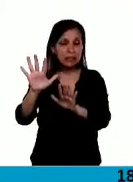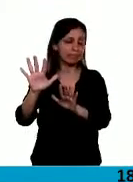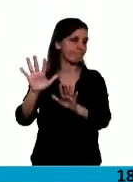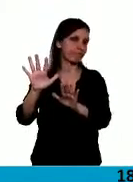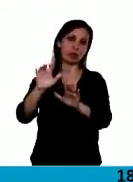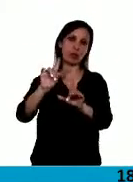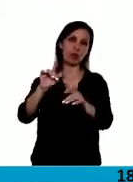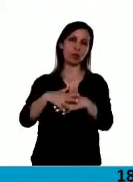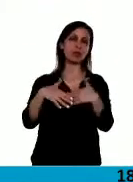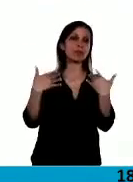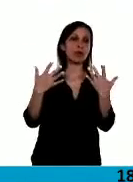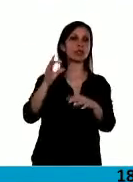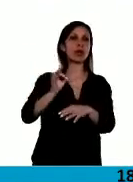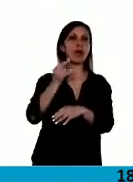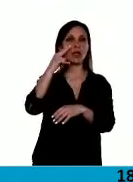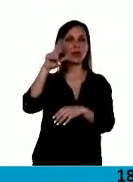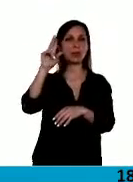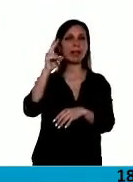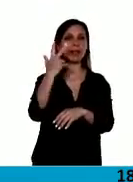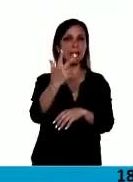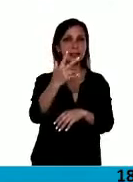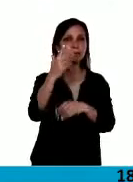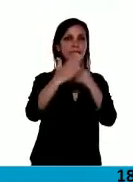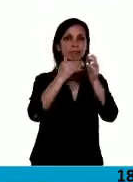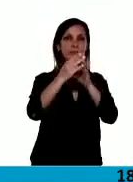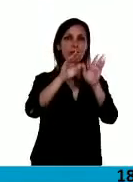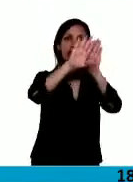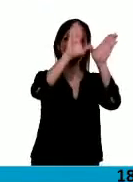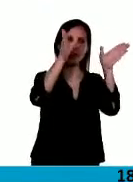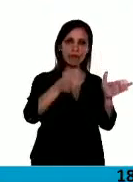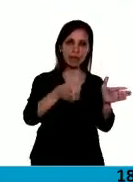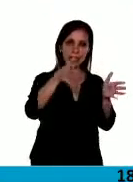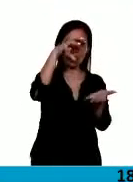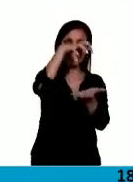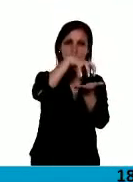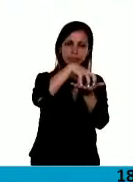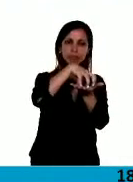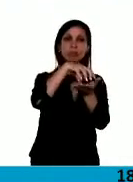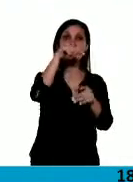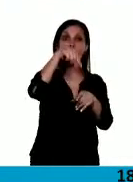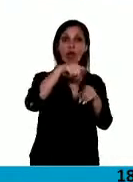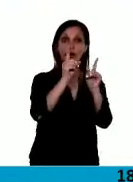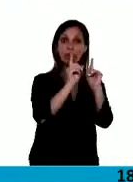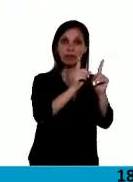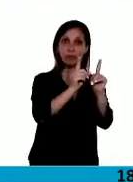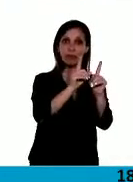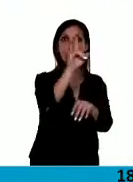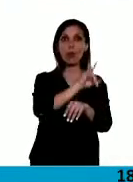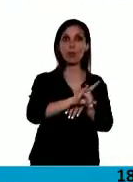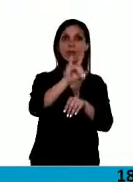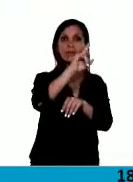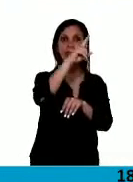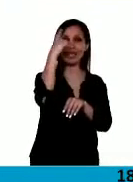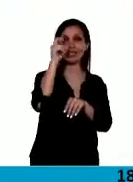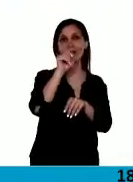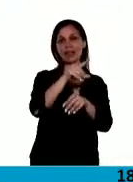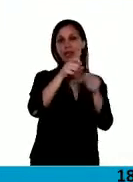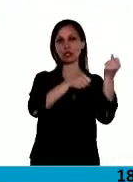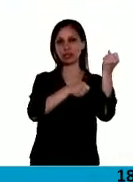2013 se construyó un edificio donde hoy funciona la actual Universidad Nacional de José C. Paz,